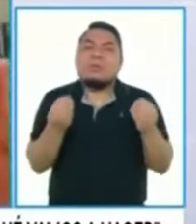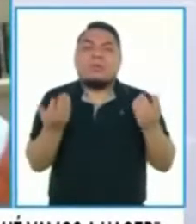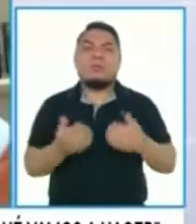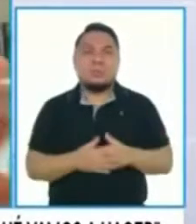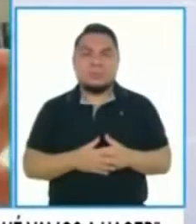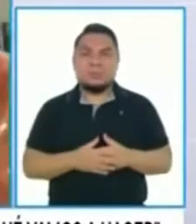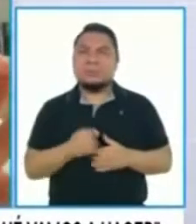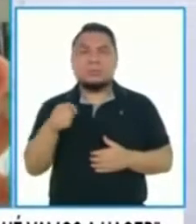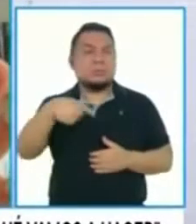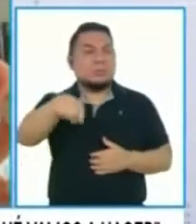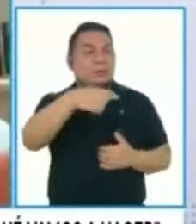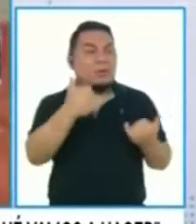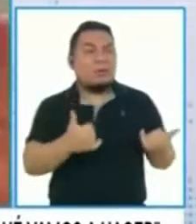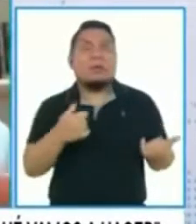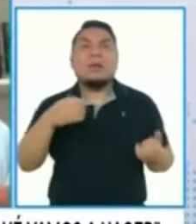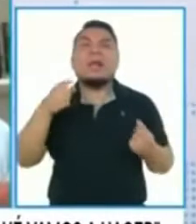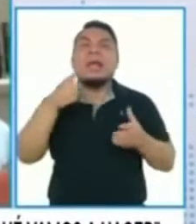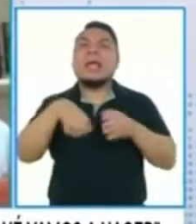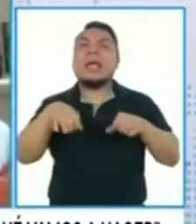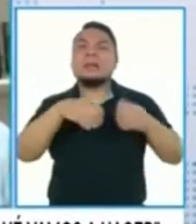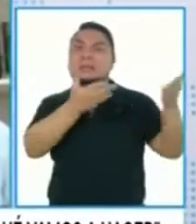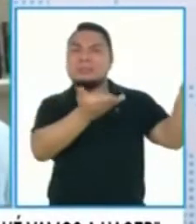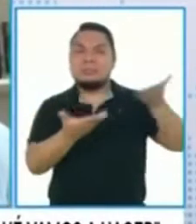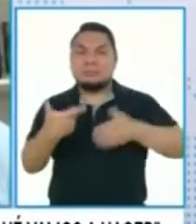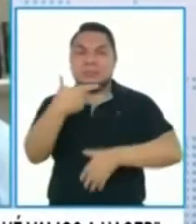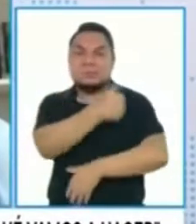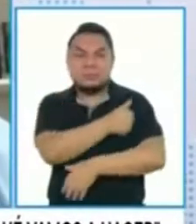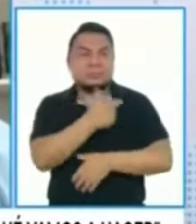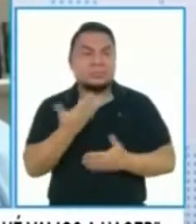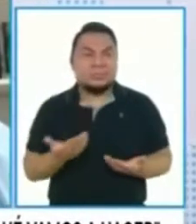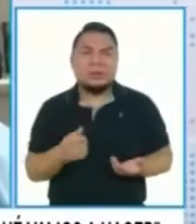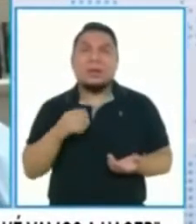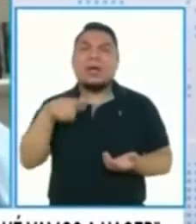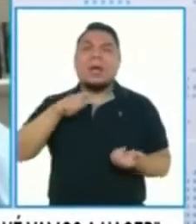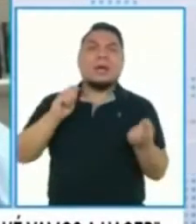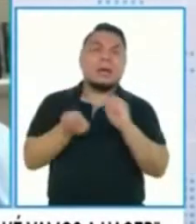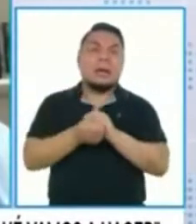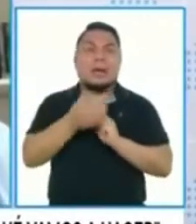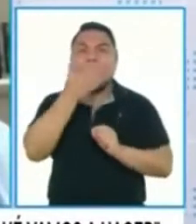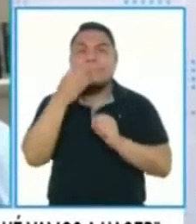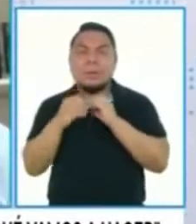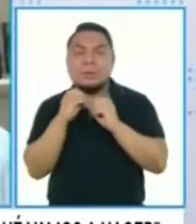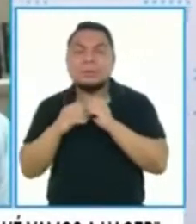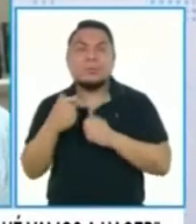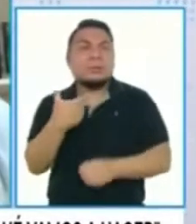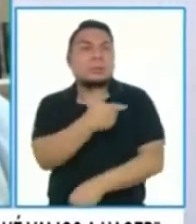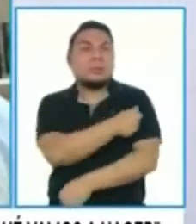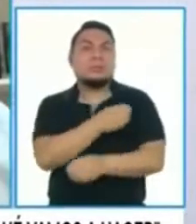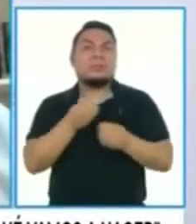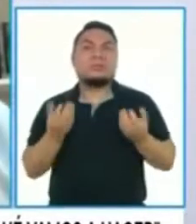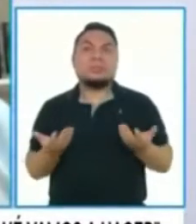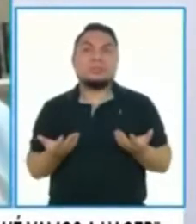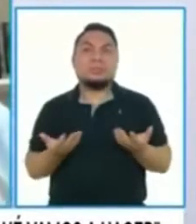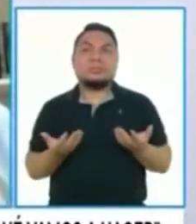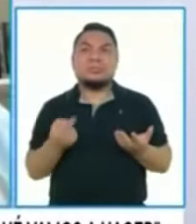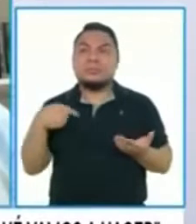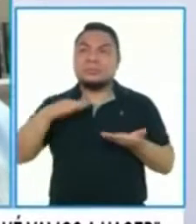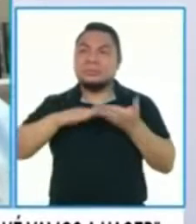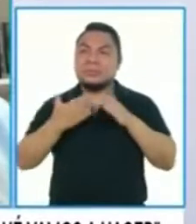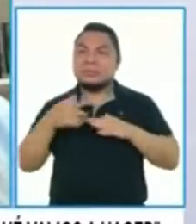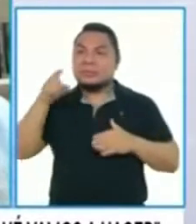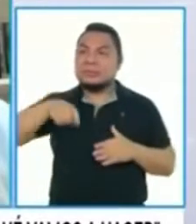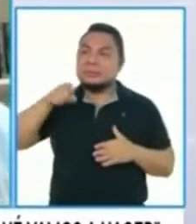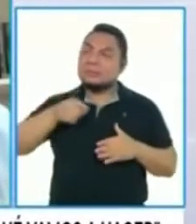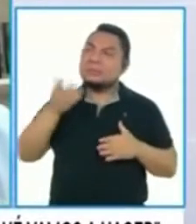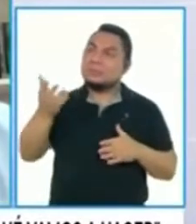acciones urgentes para... O sea, ya está el problema, hay que cambiar, hay que mejorar y hay que tener vacunas porque nuestra población